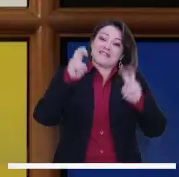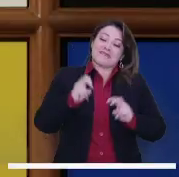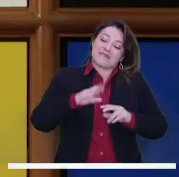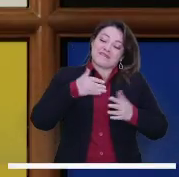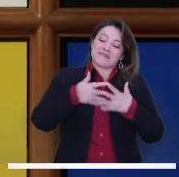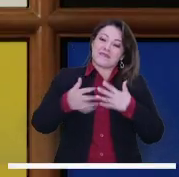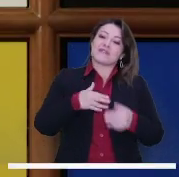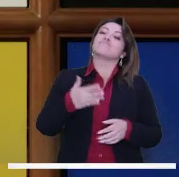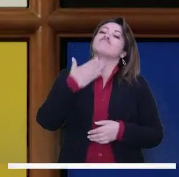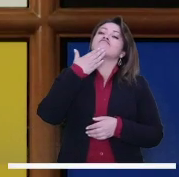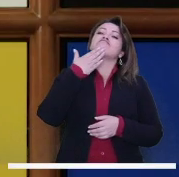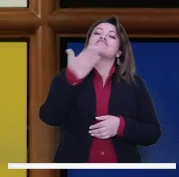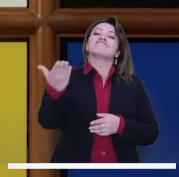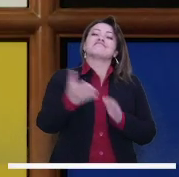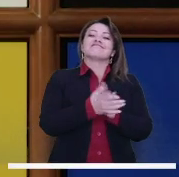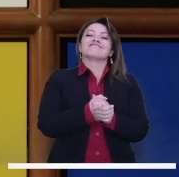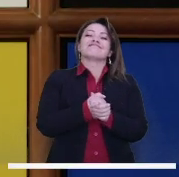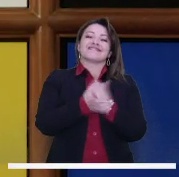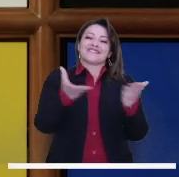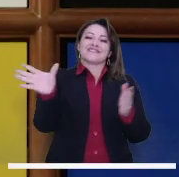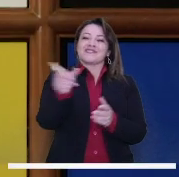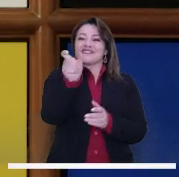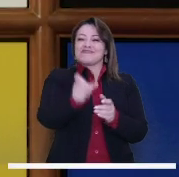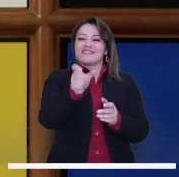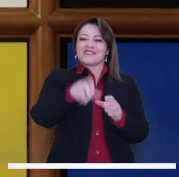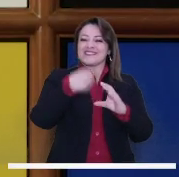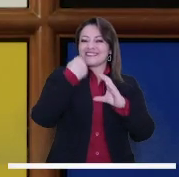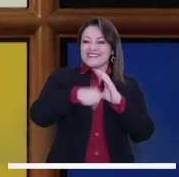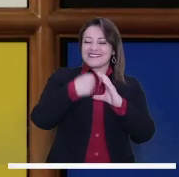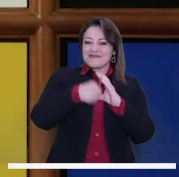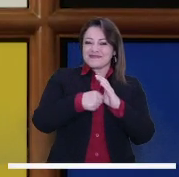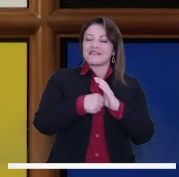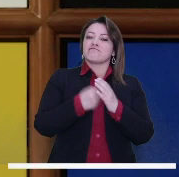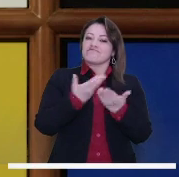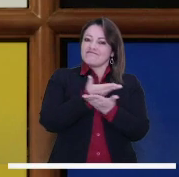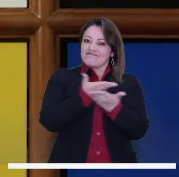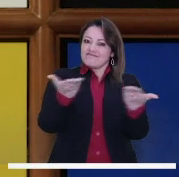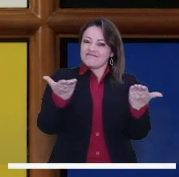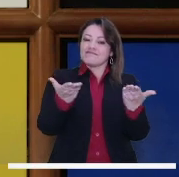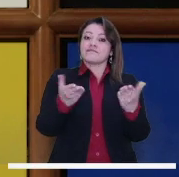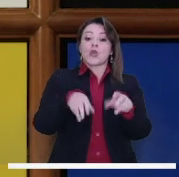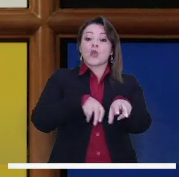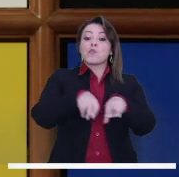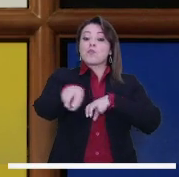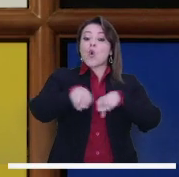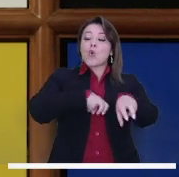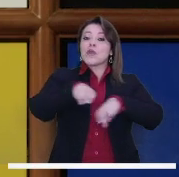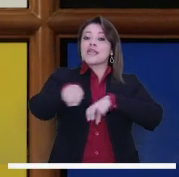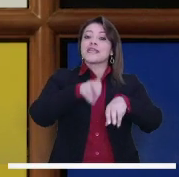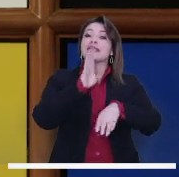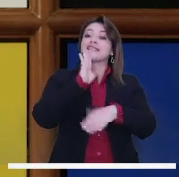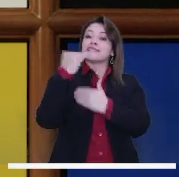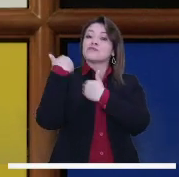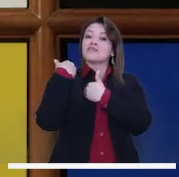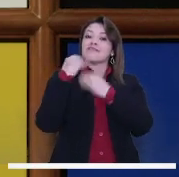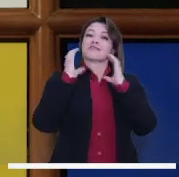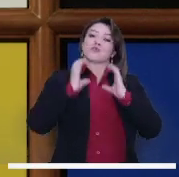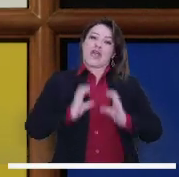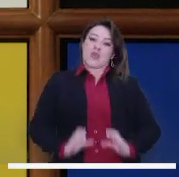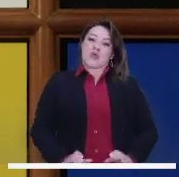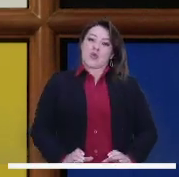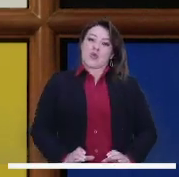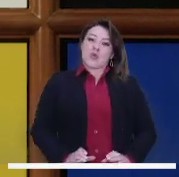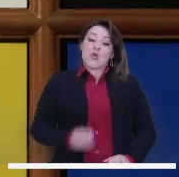camino. Vale, muchísimas gracias. Un saludo nuevamente especial a todos los televidentes y decirles la movilidad está en las manos de los